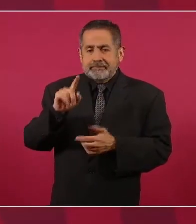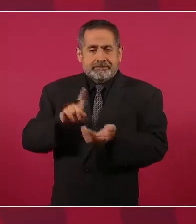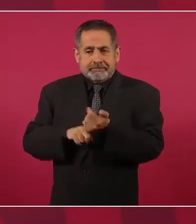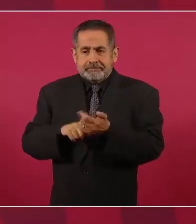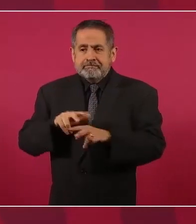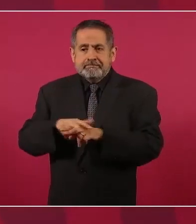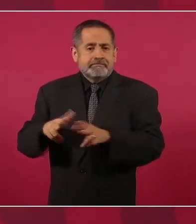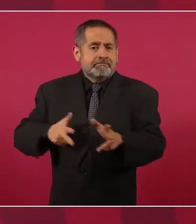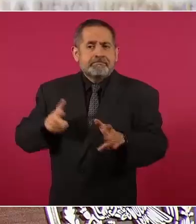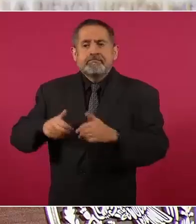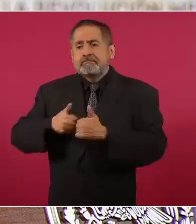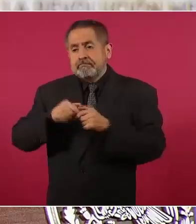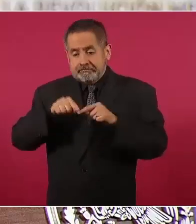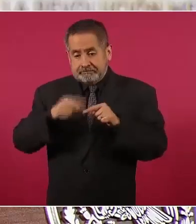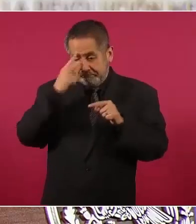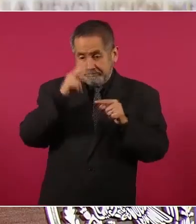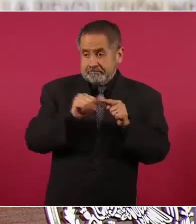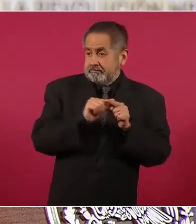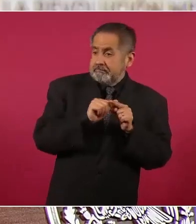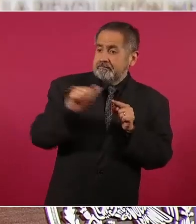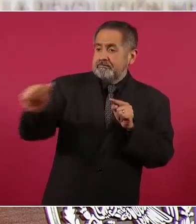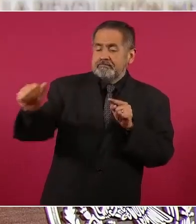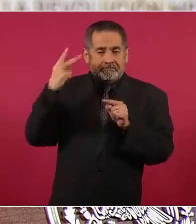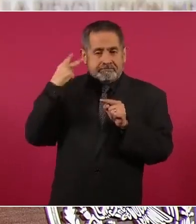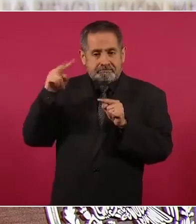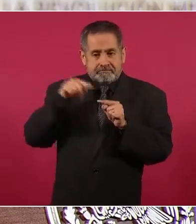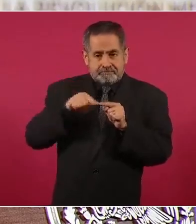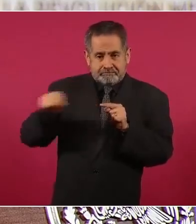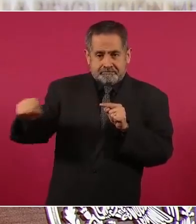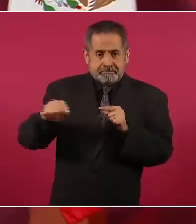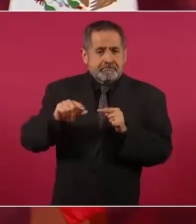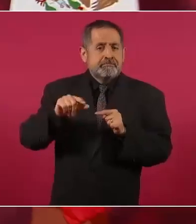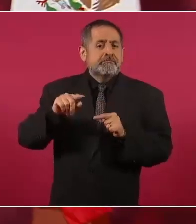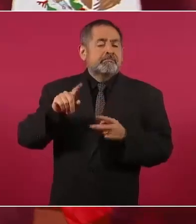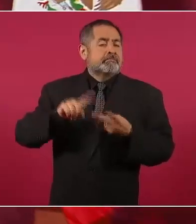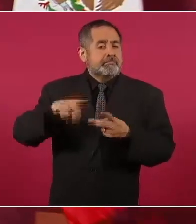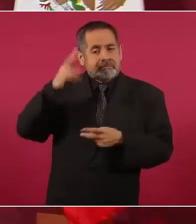de México a Veracruz. Porfirio Díaz,